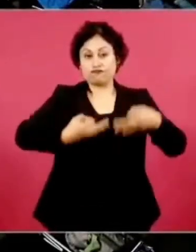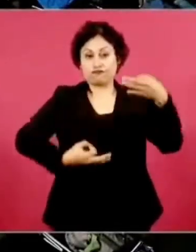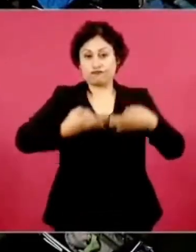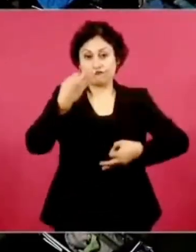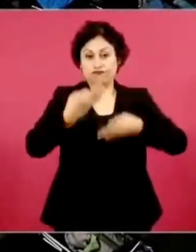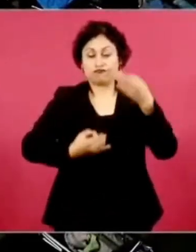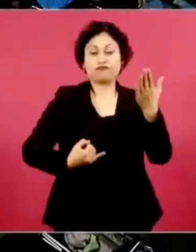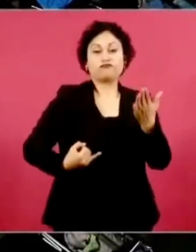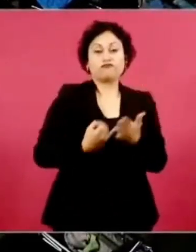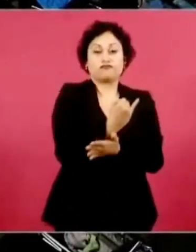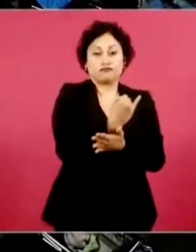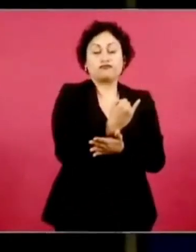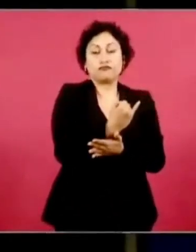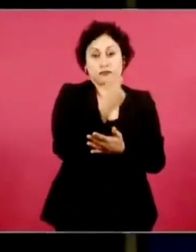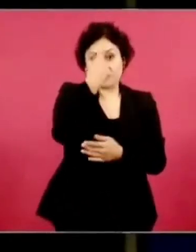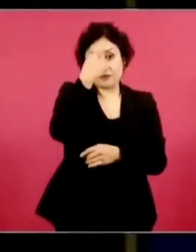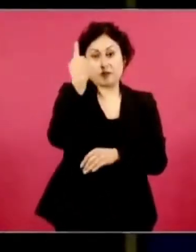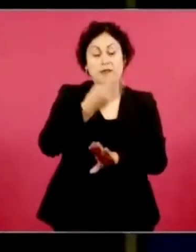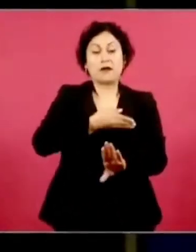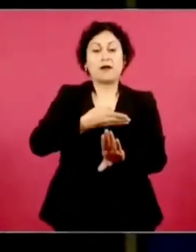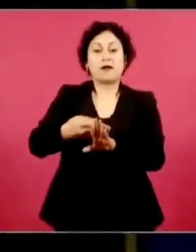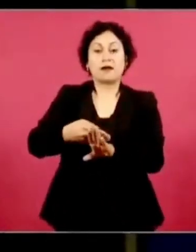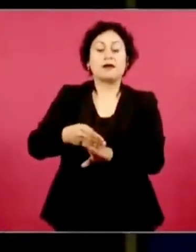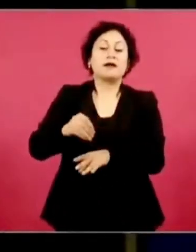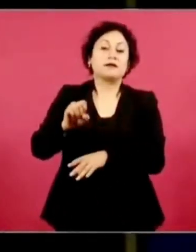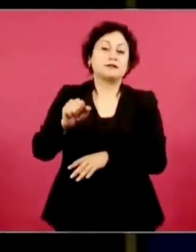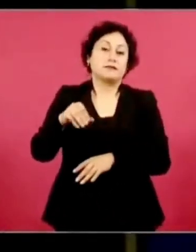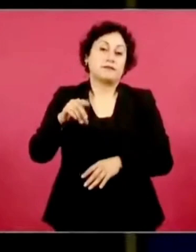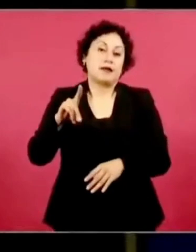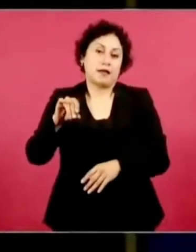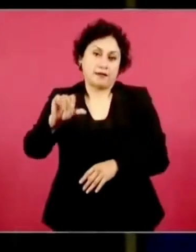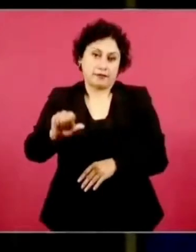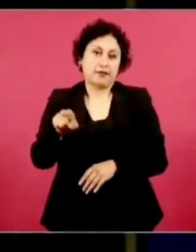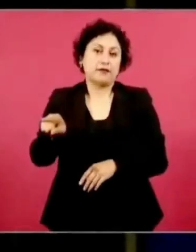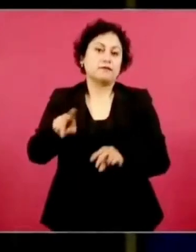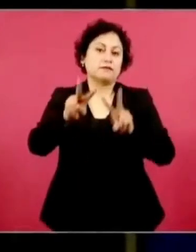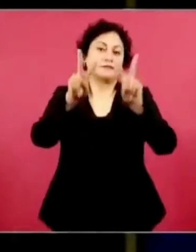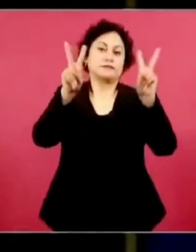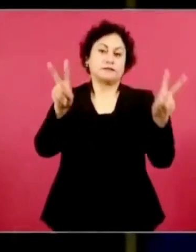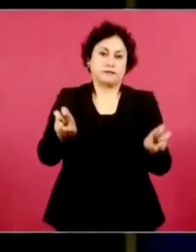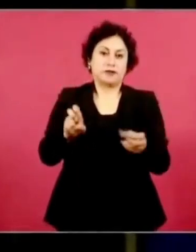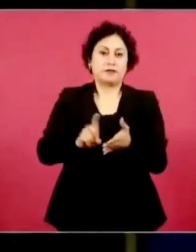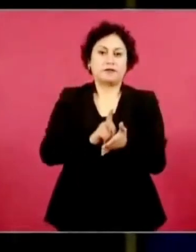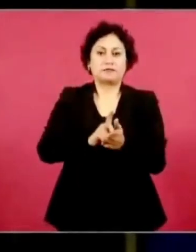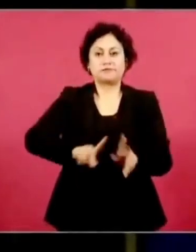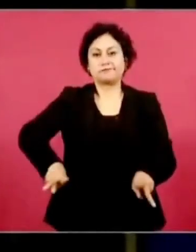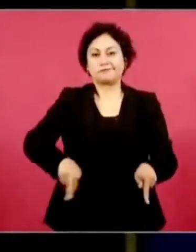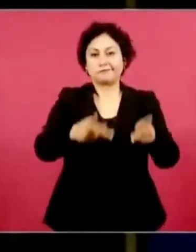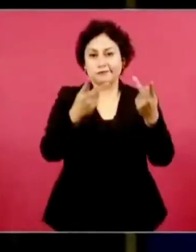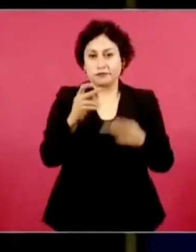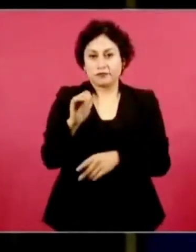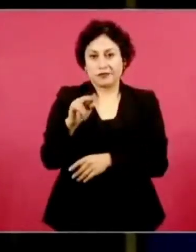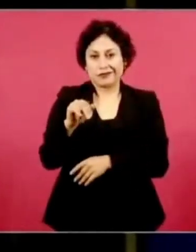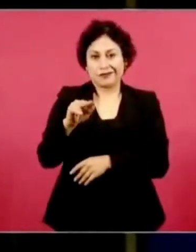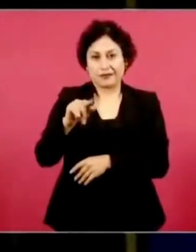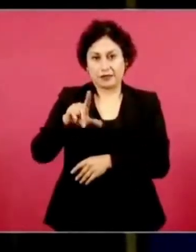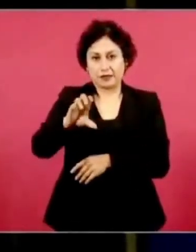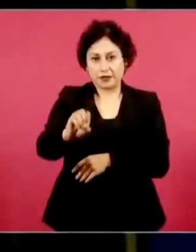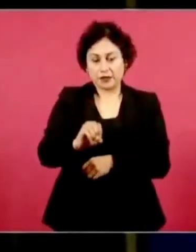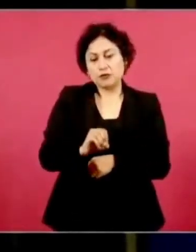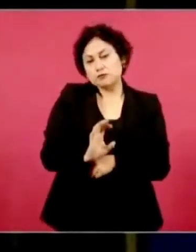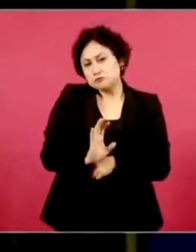a Ismael Elmayo Zamada, justo por tráfico y distribución de fentanilo. ¿Qué opinas sobre